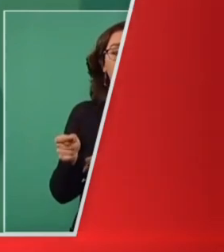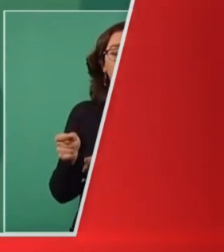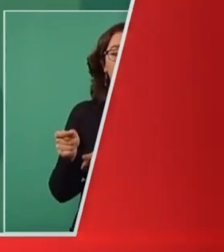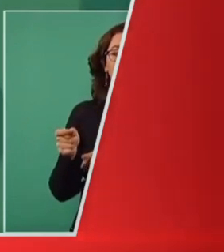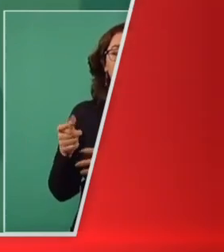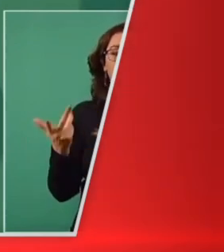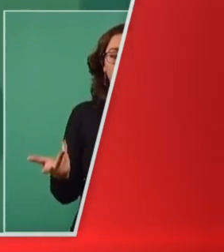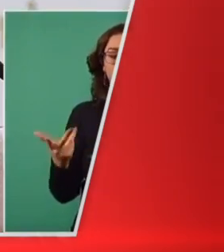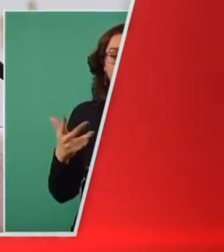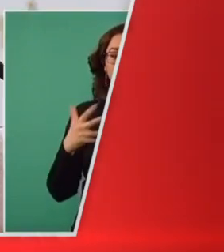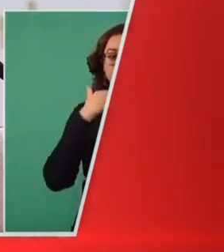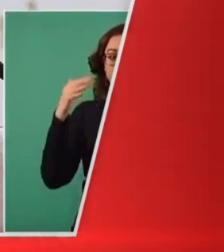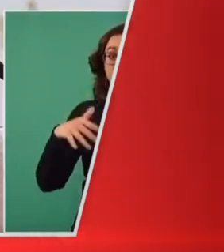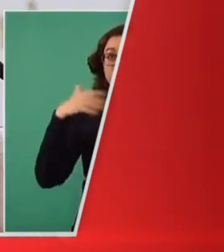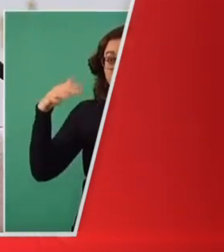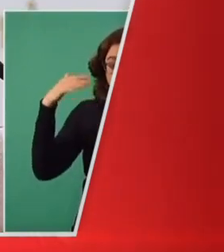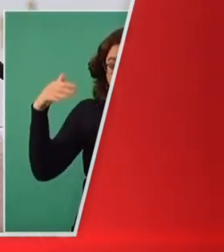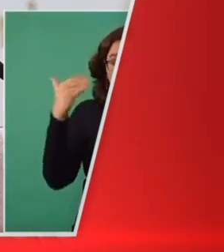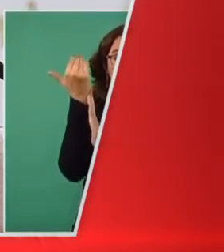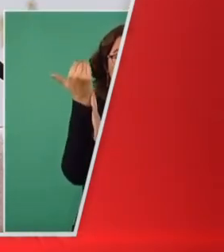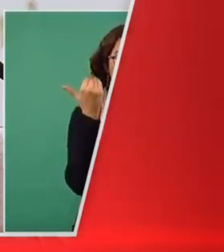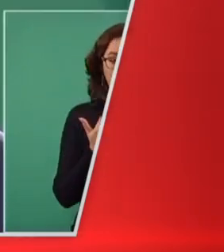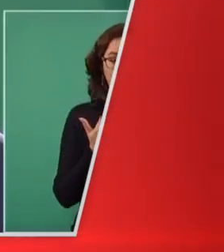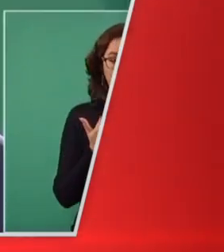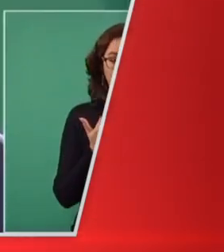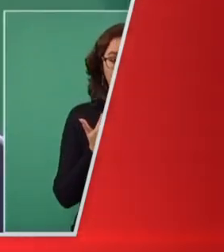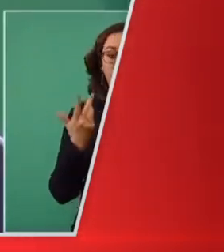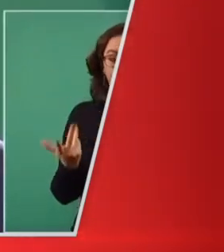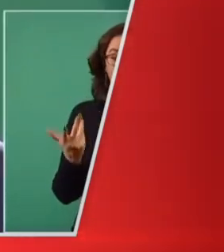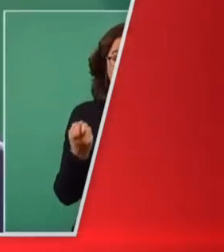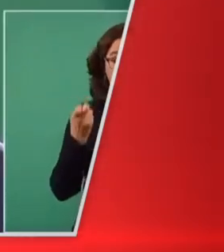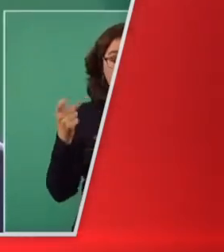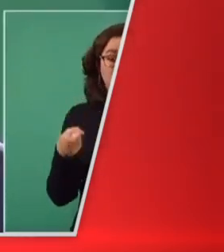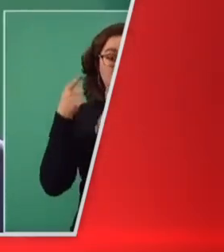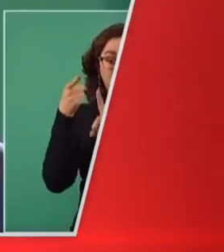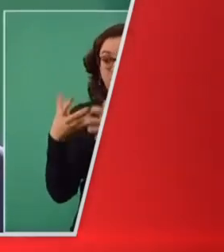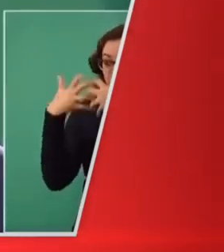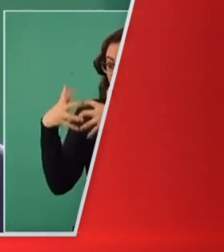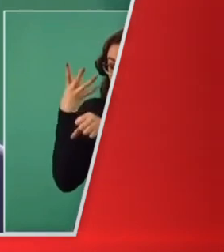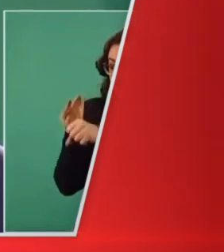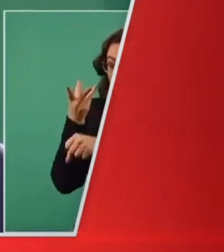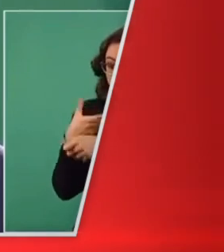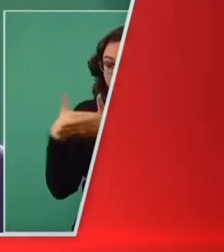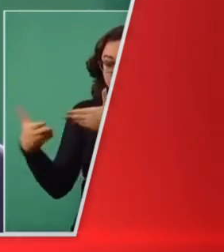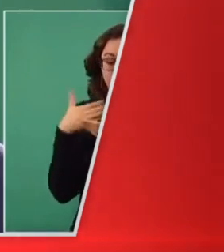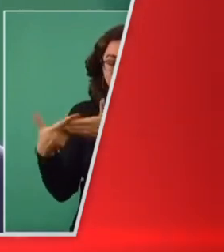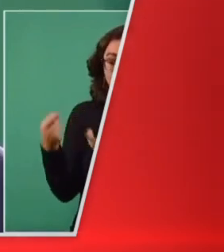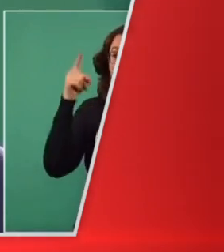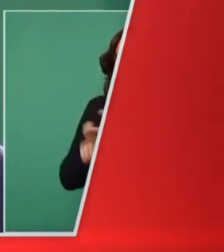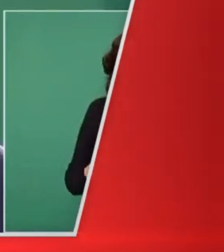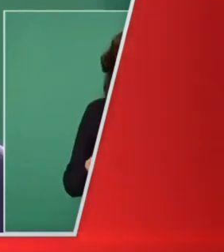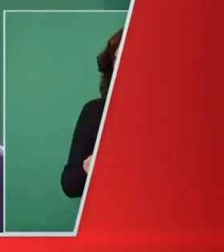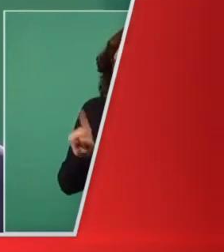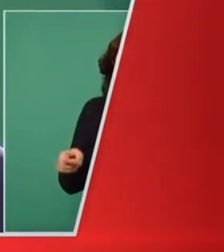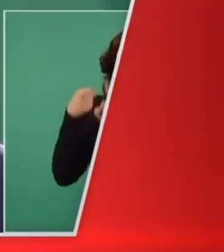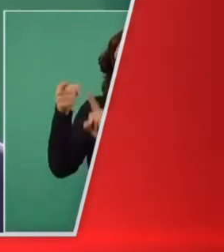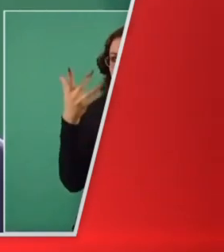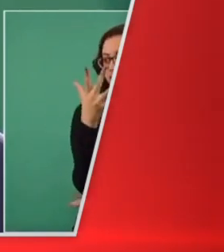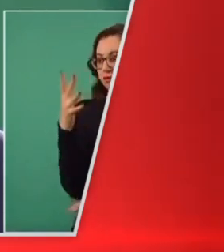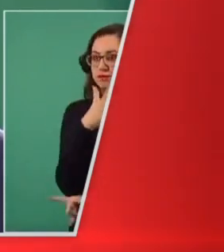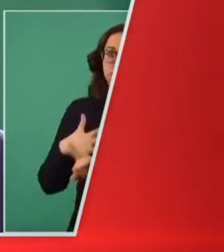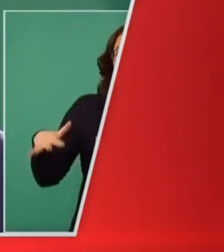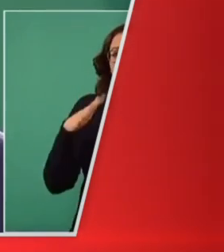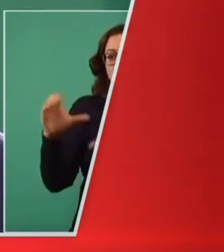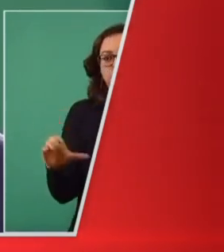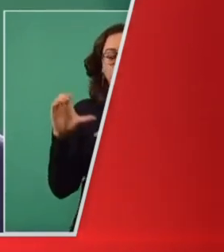emitan menos contaminantes. Entonces, el plan de modernización de las refinerías incluye el que no